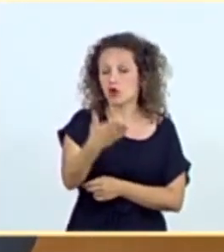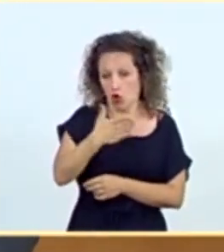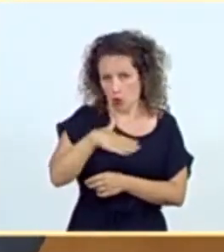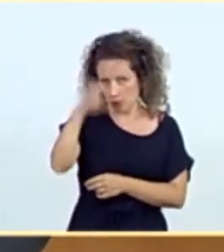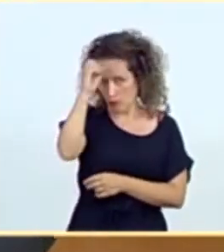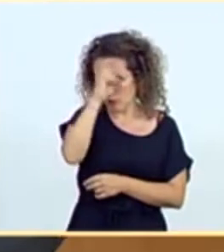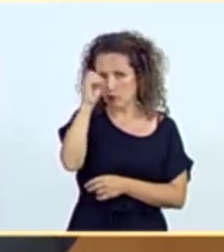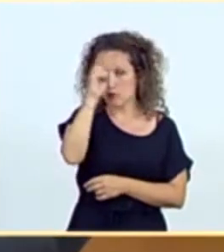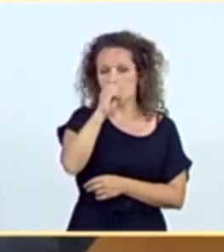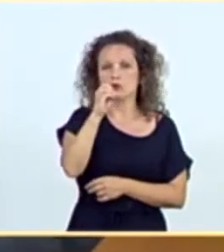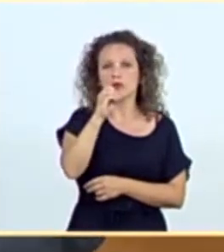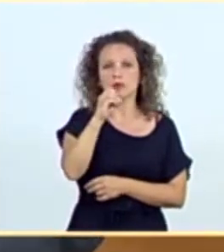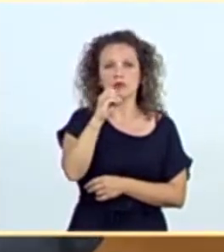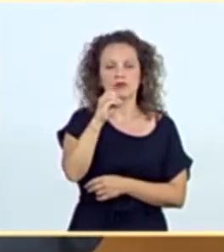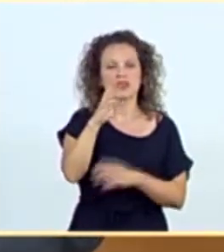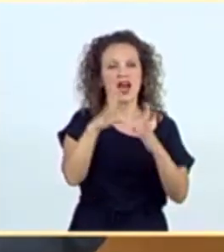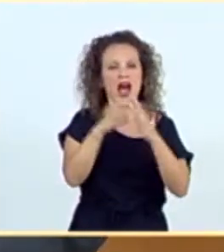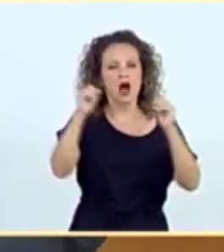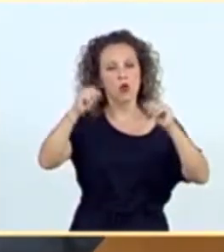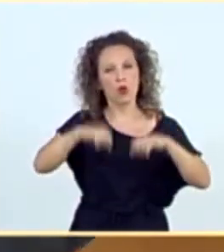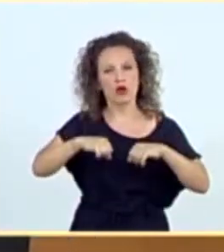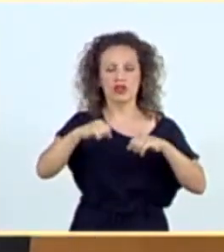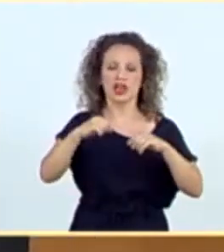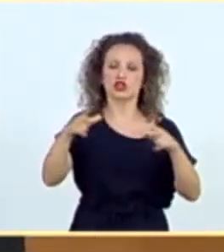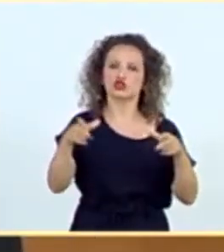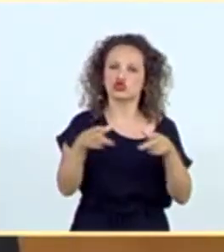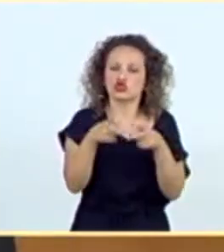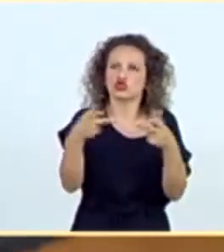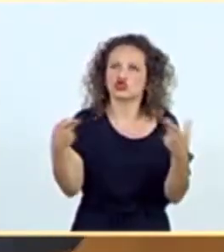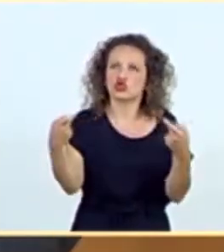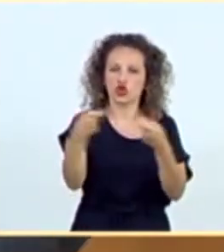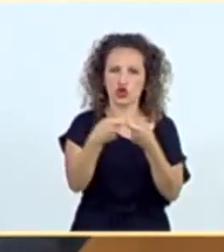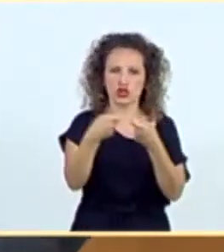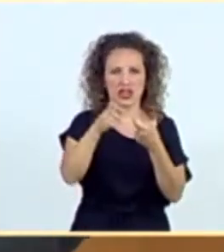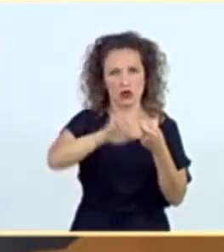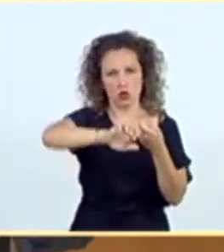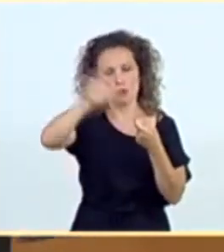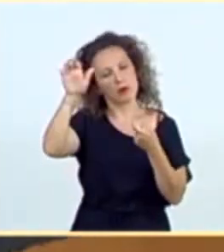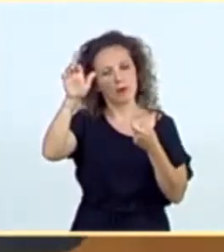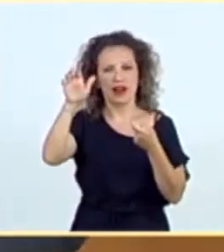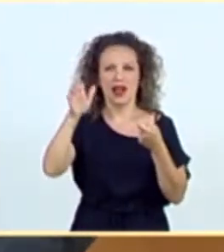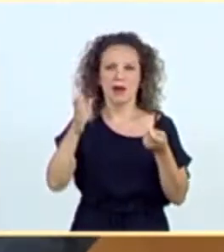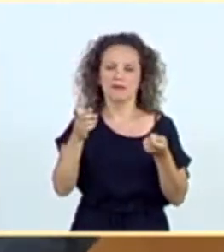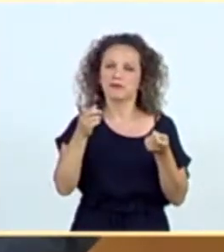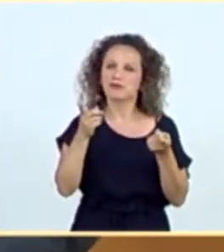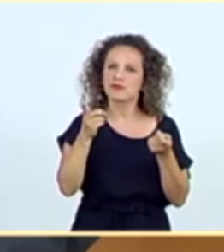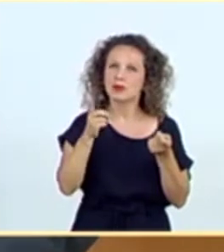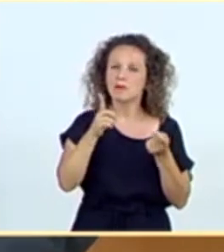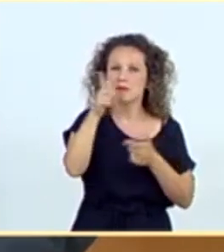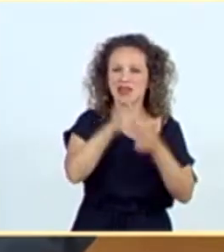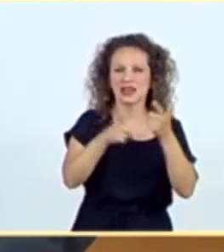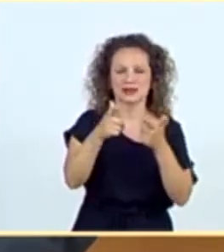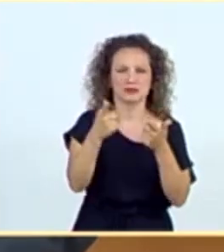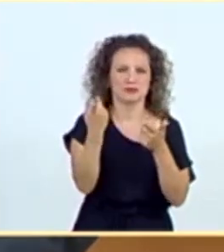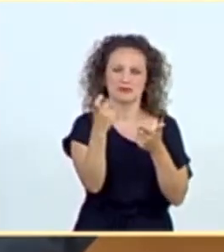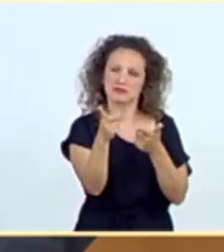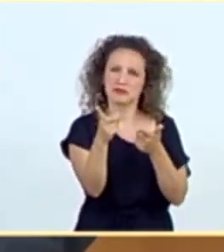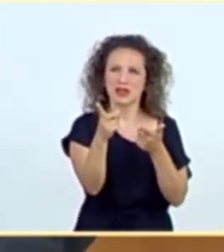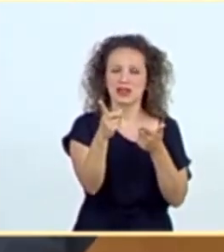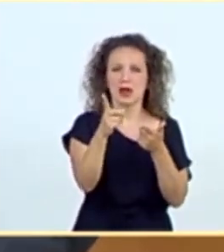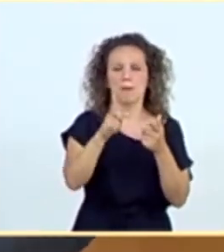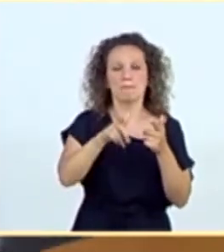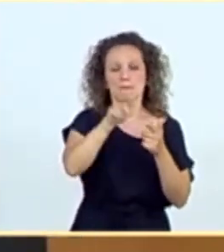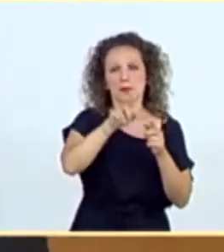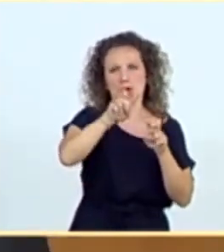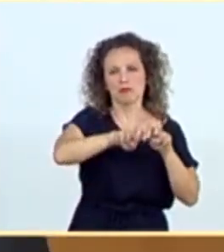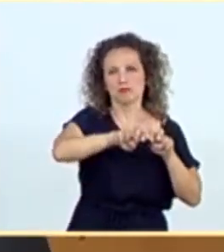del acuerdo al que se ha alcanzado con los socios europeos para prevenir viajes innecesarios de terceros países.